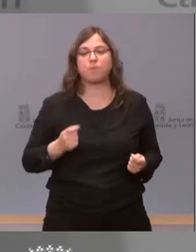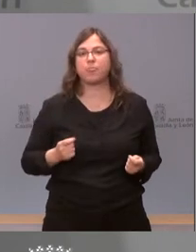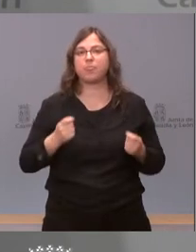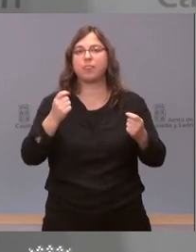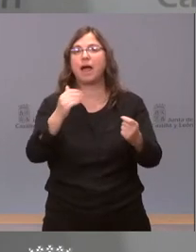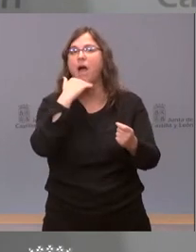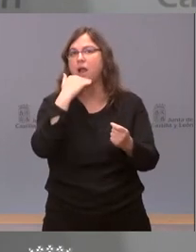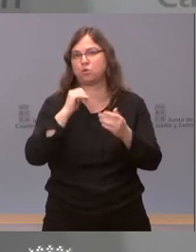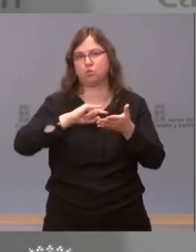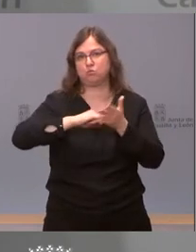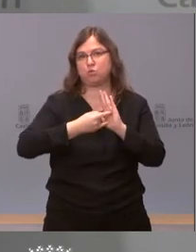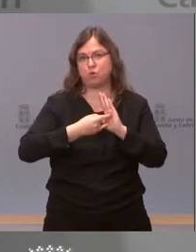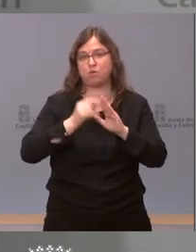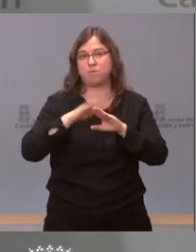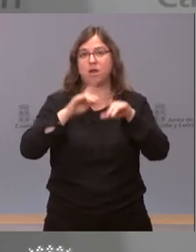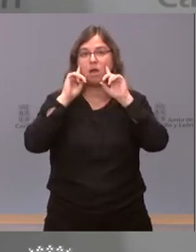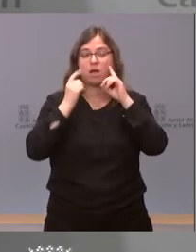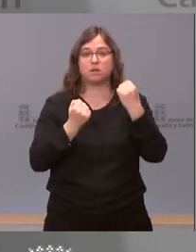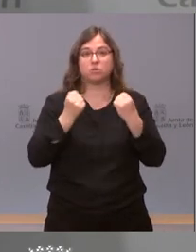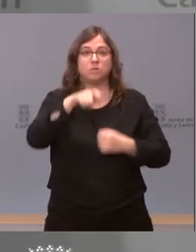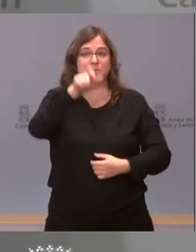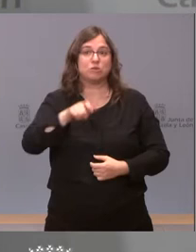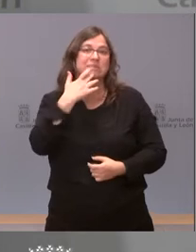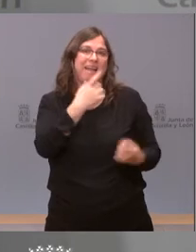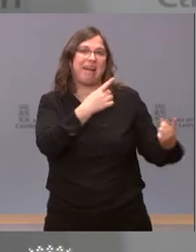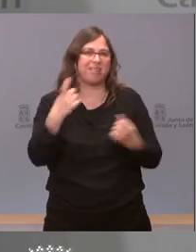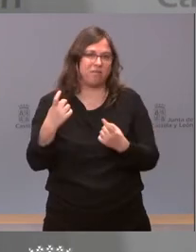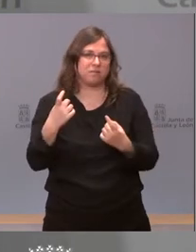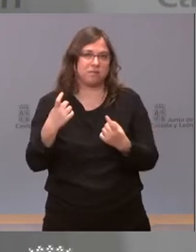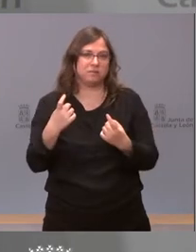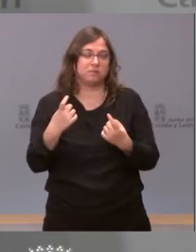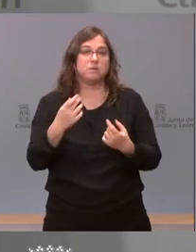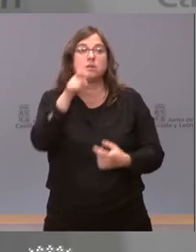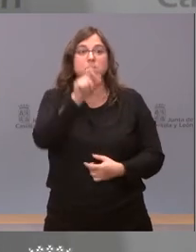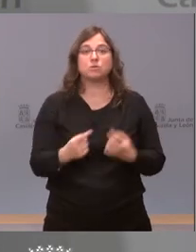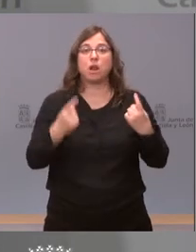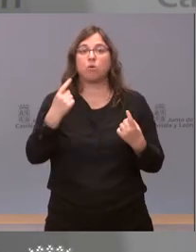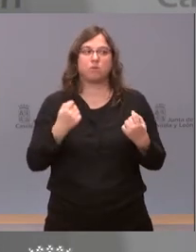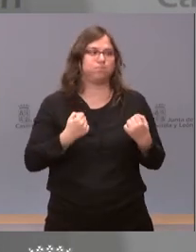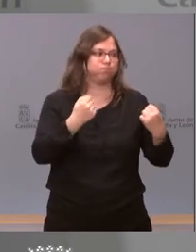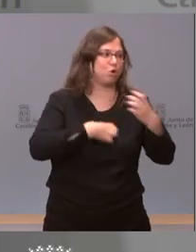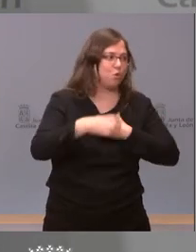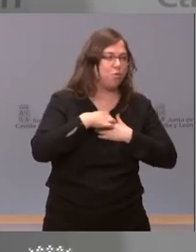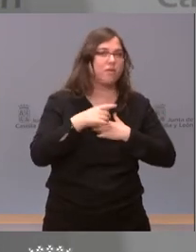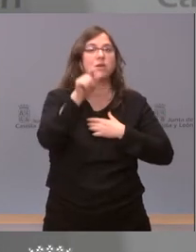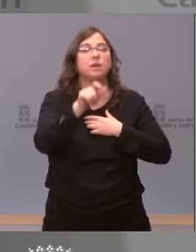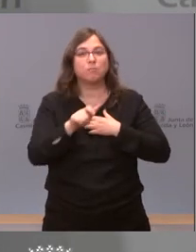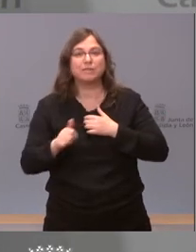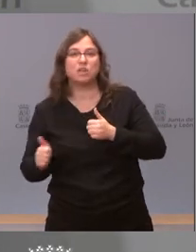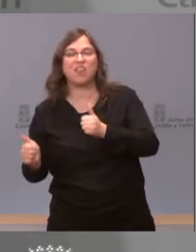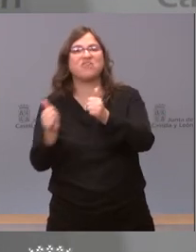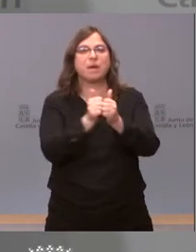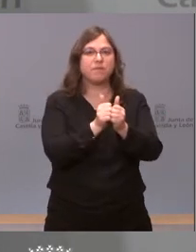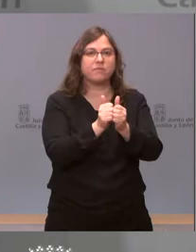una solución a ese respecto cuando es necesario. Insisto las personas que no se pueden desplazar los grandes dependientes han sido vacunados